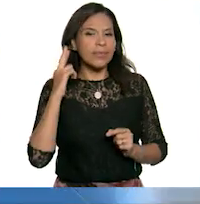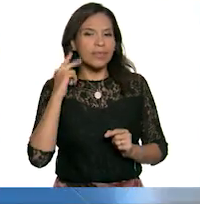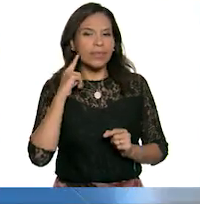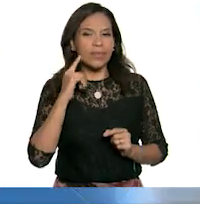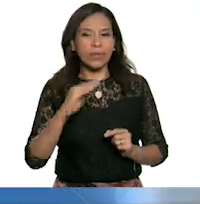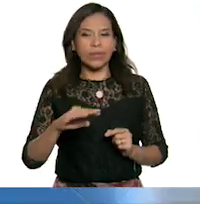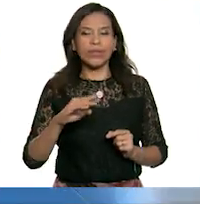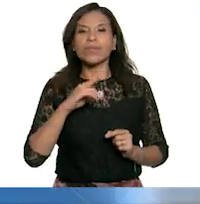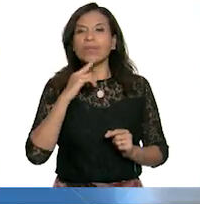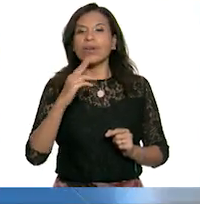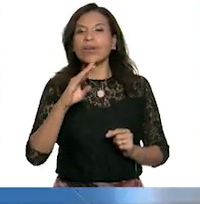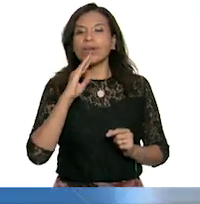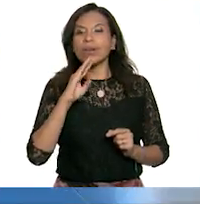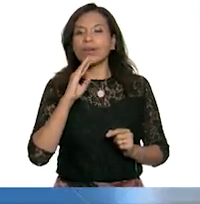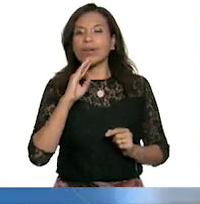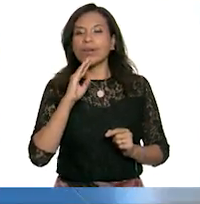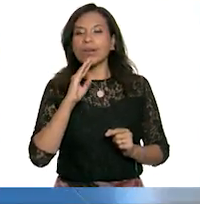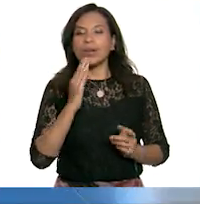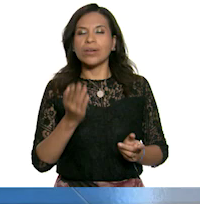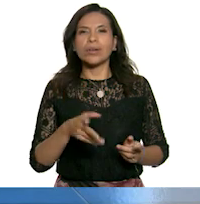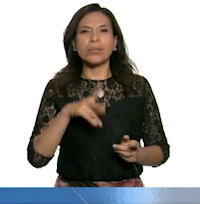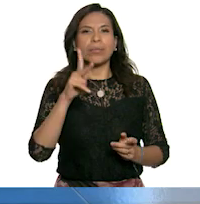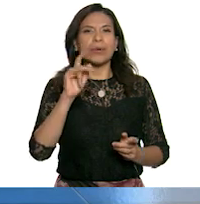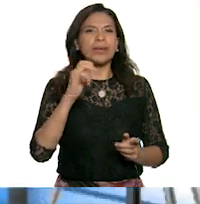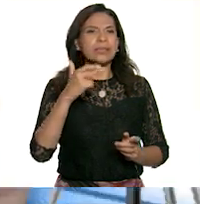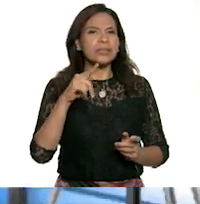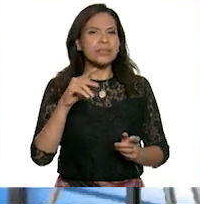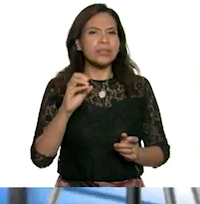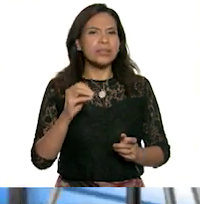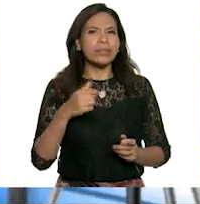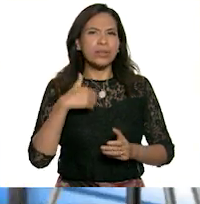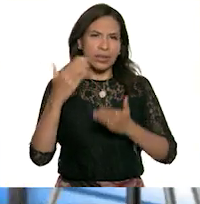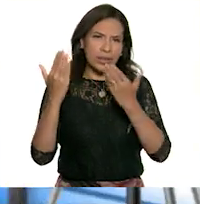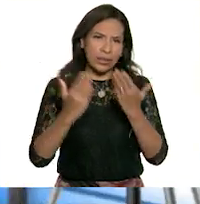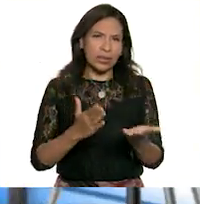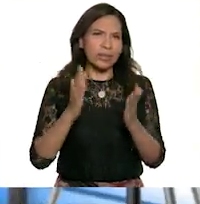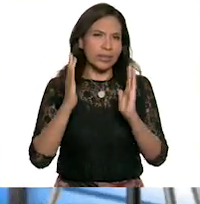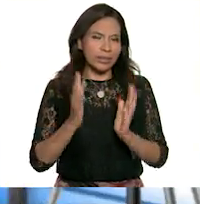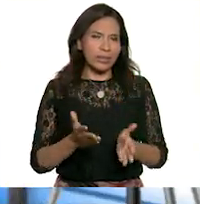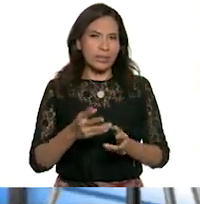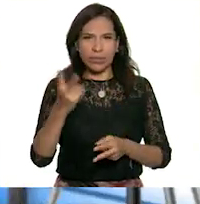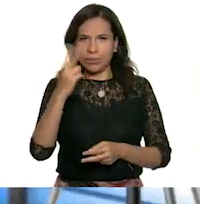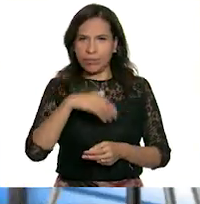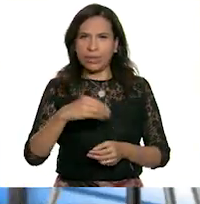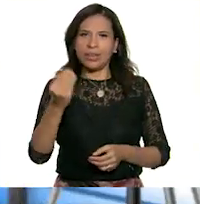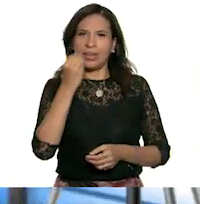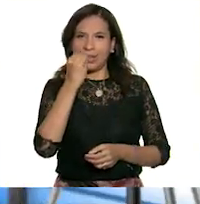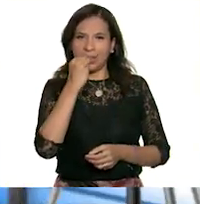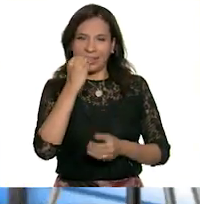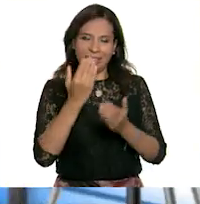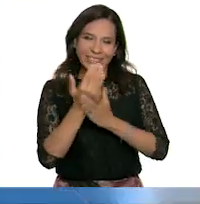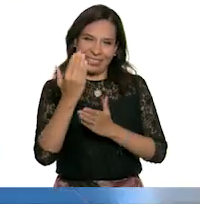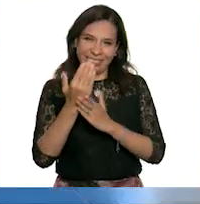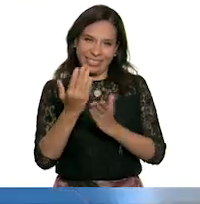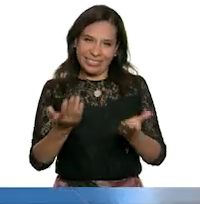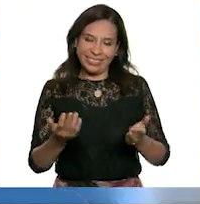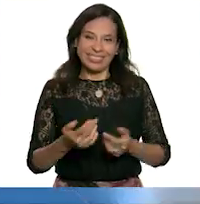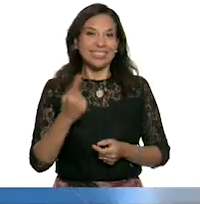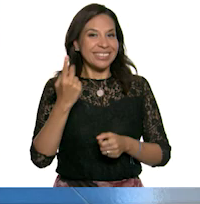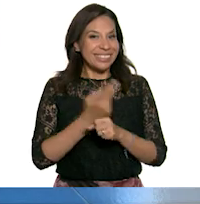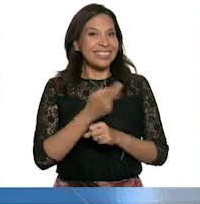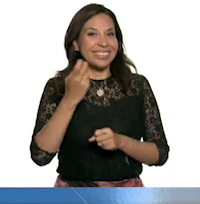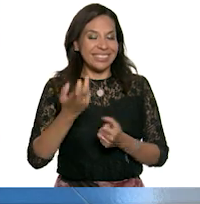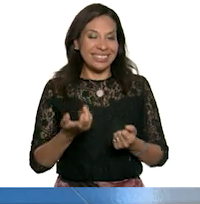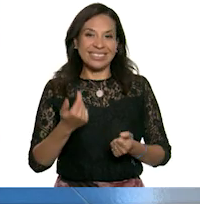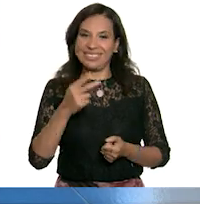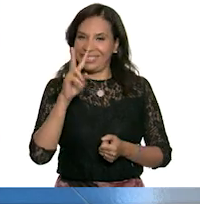la voz de mi mamá diciendo, ¡Panchito! ¡Ya llegué! ¡Vamos a desayunar! ¿Qué tal, eh?